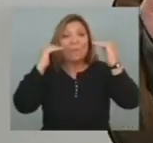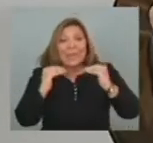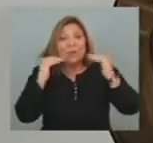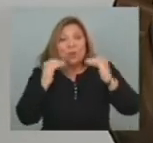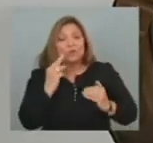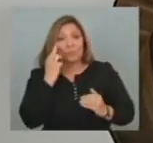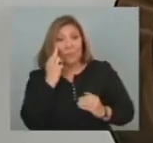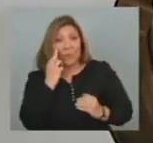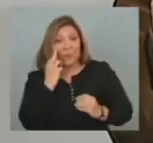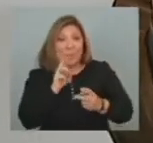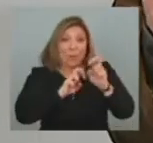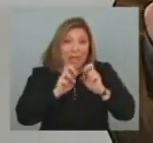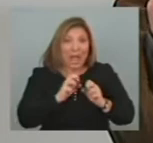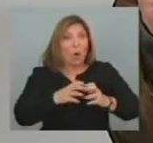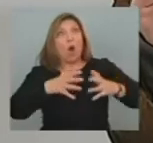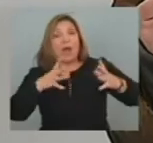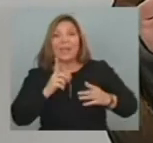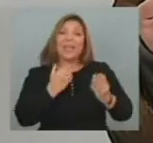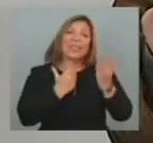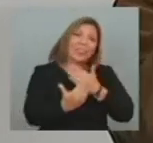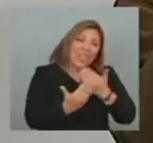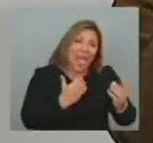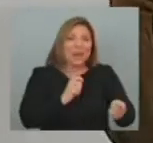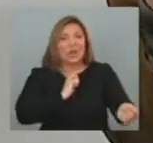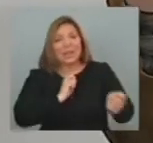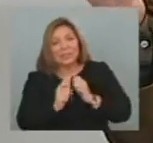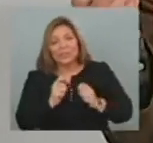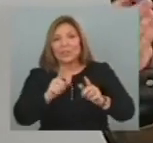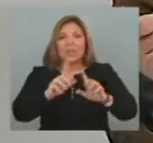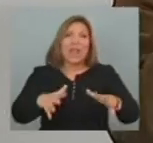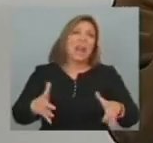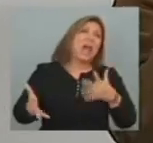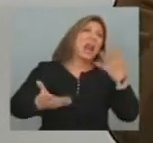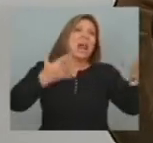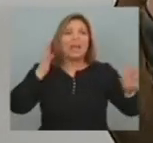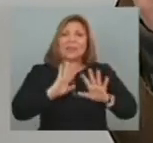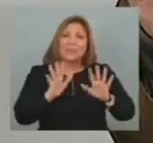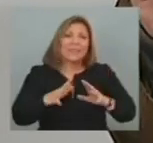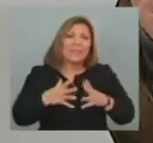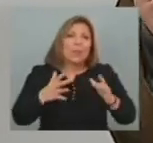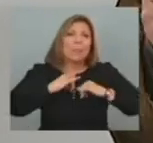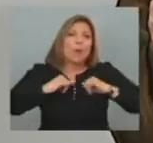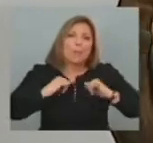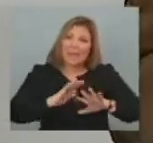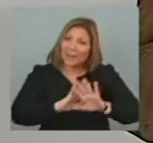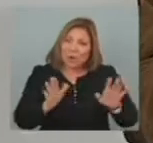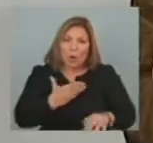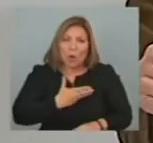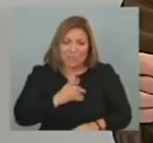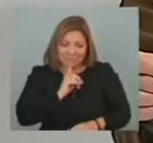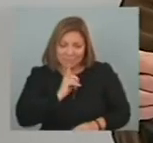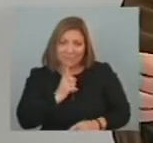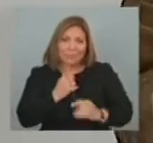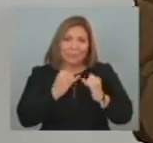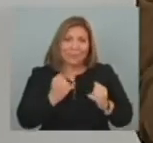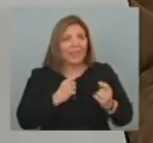Para lo cual La clave Es el diálogo Y la negociación Sin mucho alaraca Sin demasiada propaganda Lo hace el gobierno Lo hace día